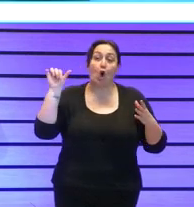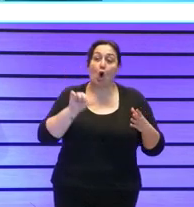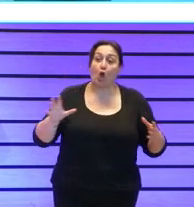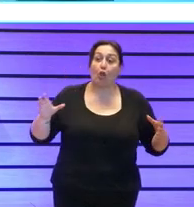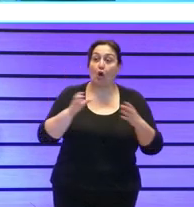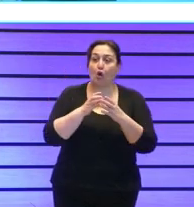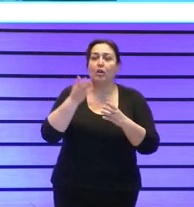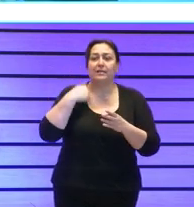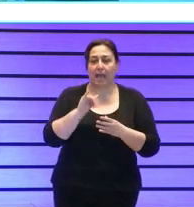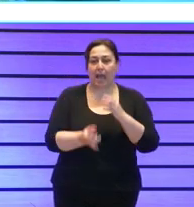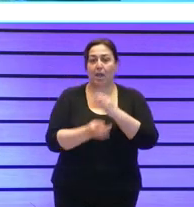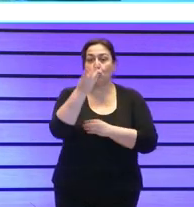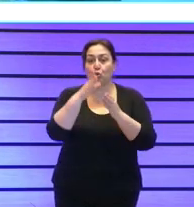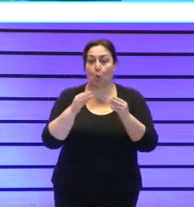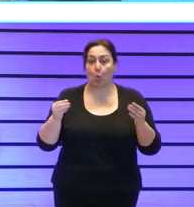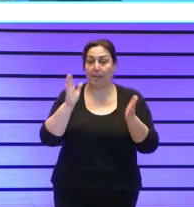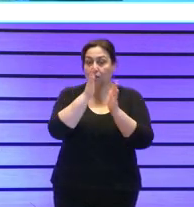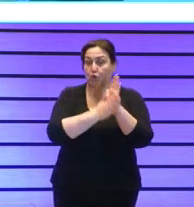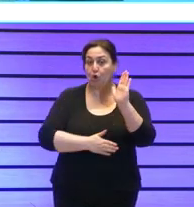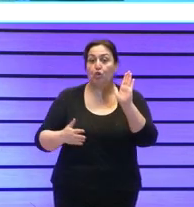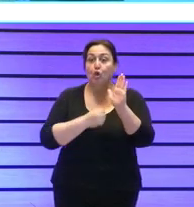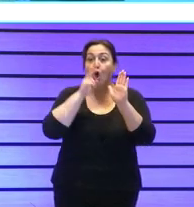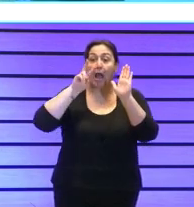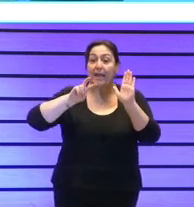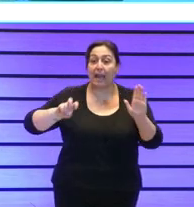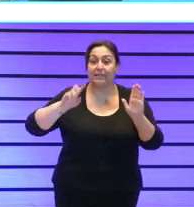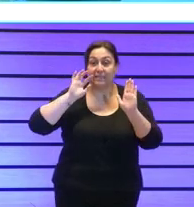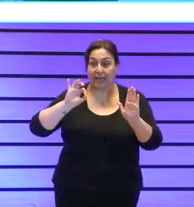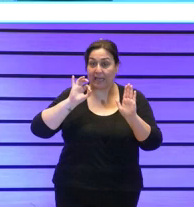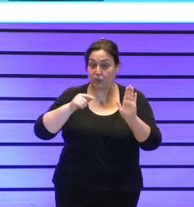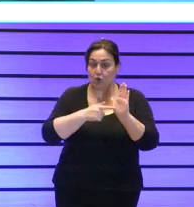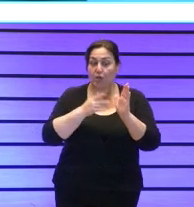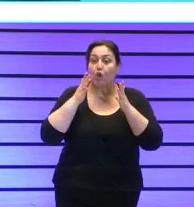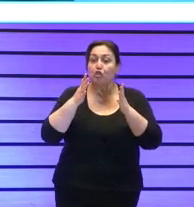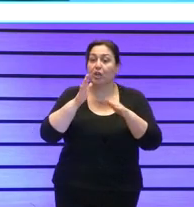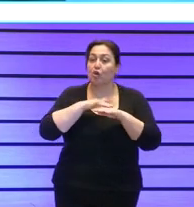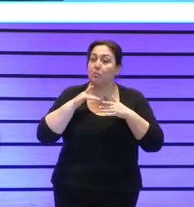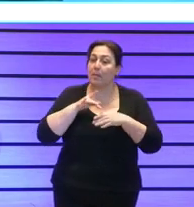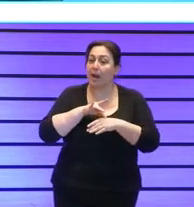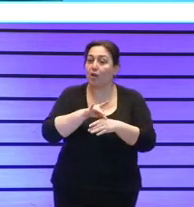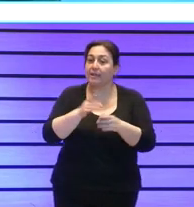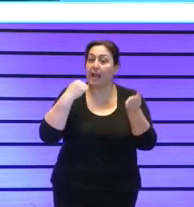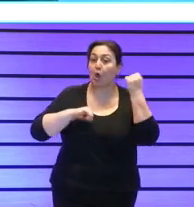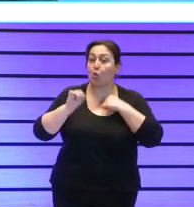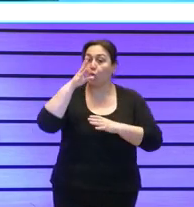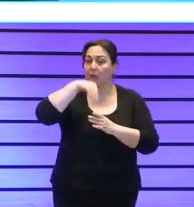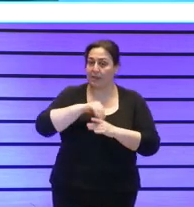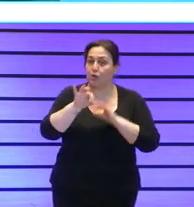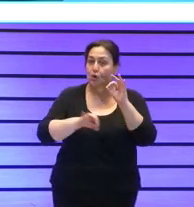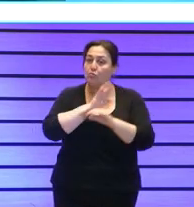disponíamos de un documento con todos los análisis de riesgo y orientaciones de conductas que habían que corregir dentro de la organización